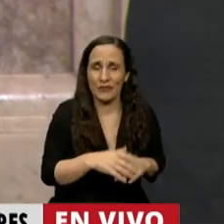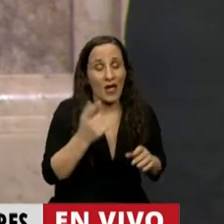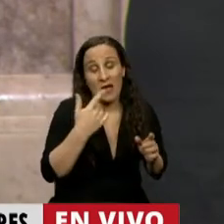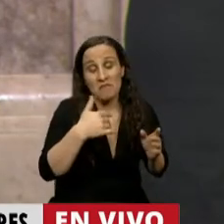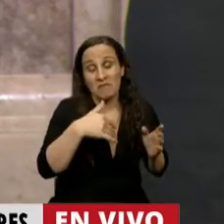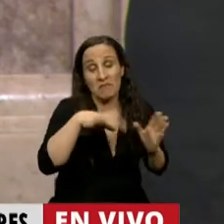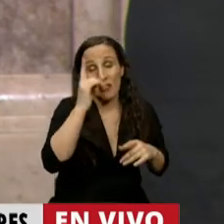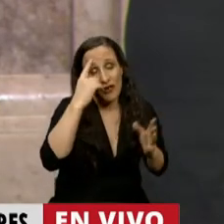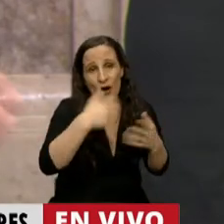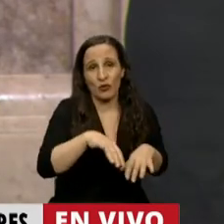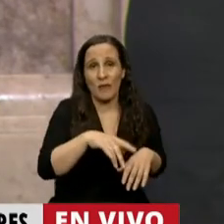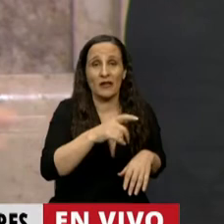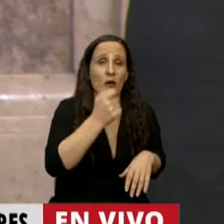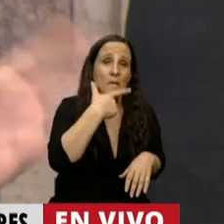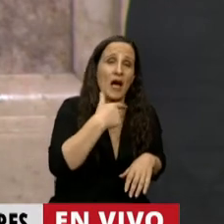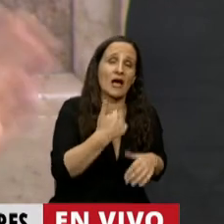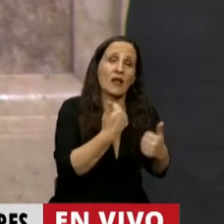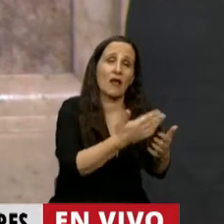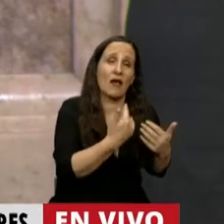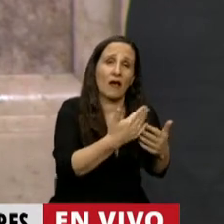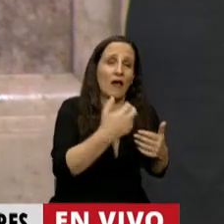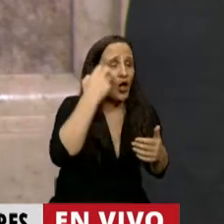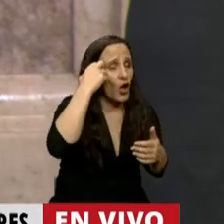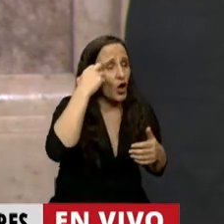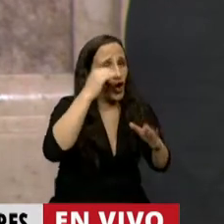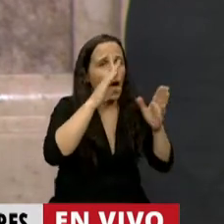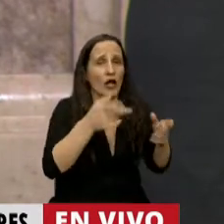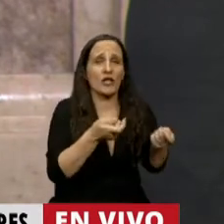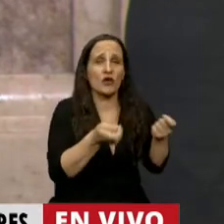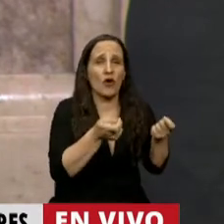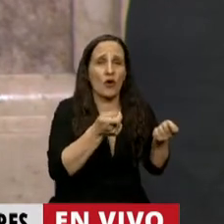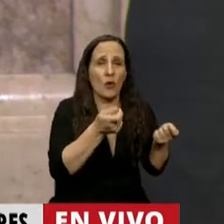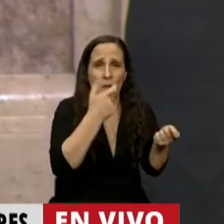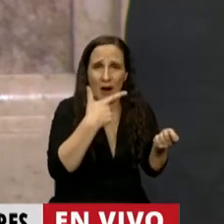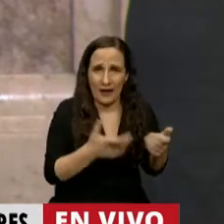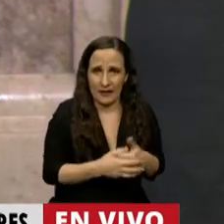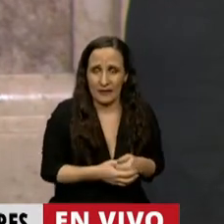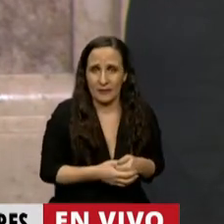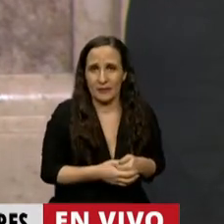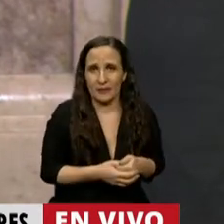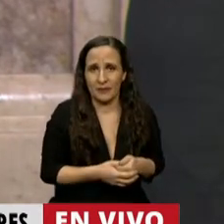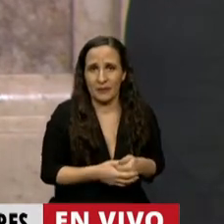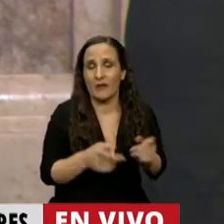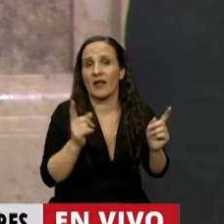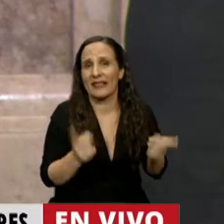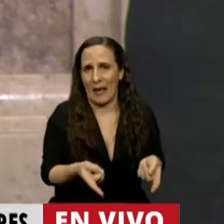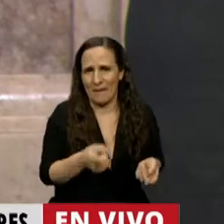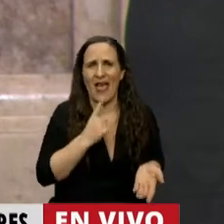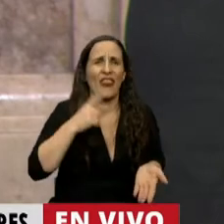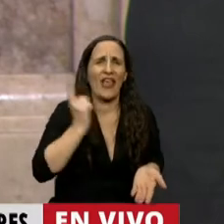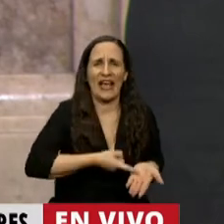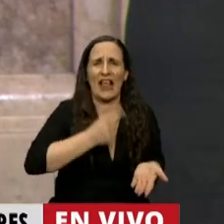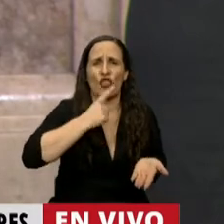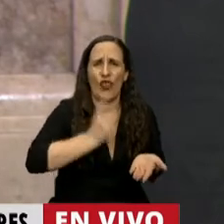automática, tenía Macri, dominaba el Congreso. Y también, por supuesto, a decretazo